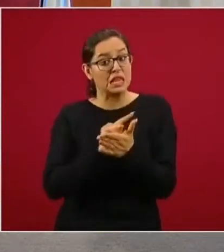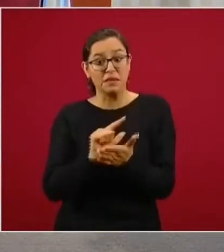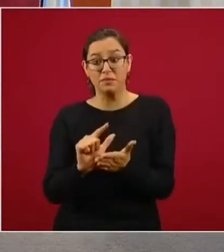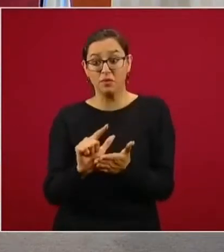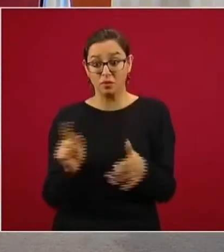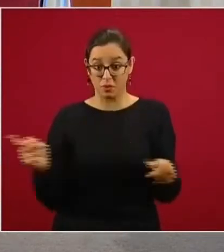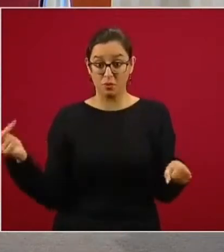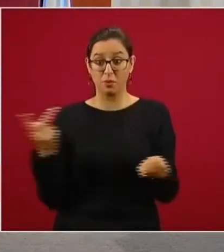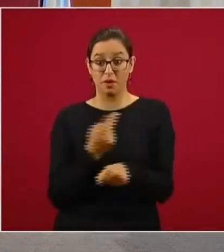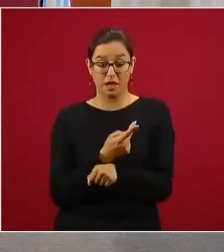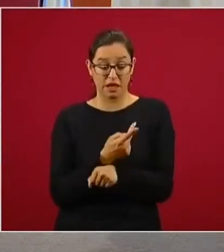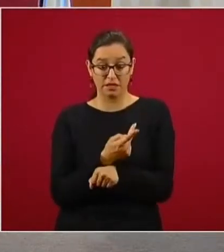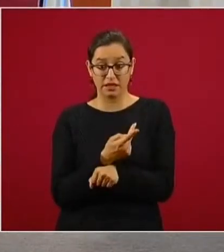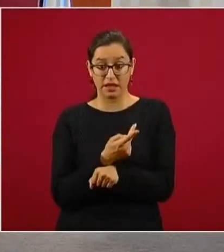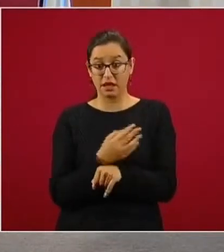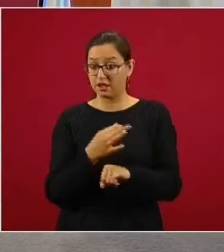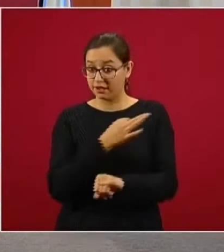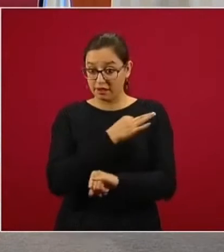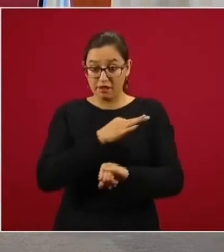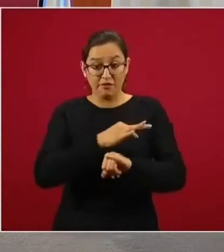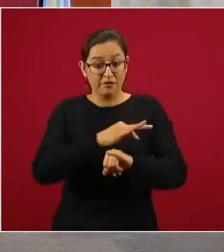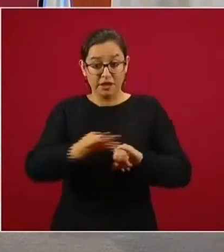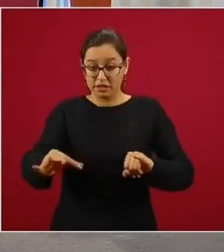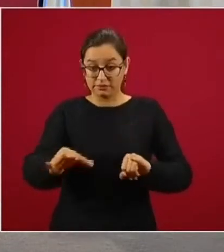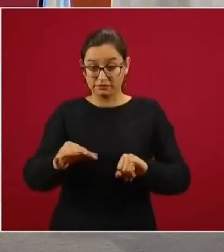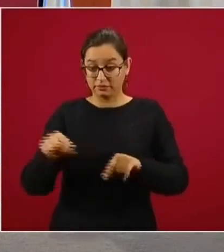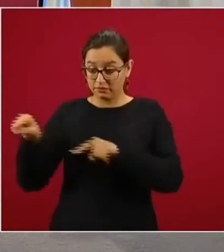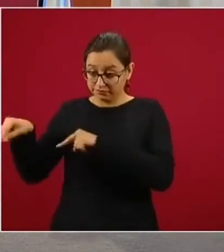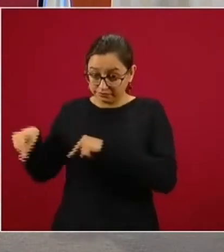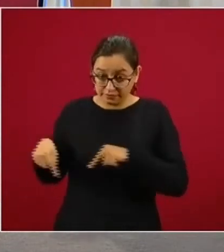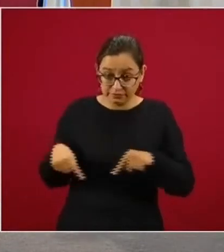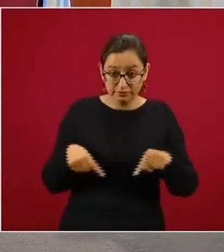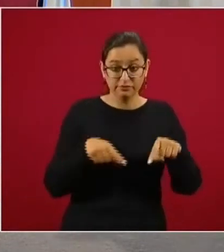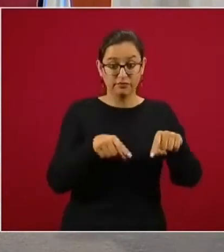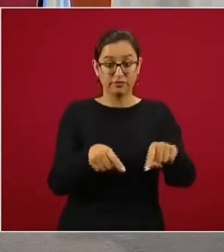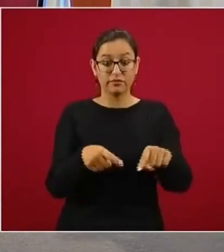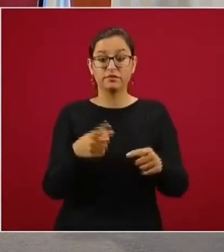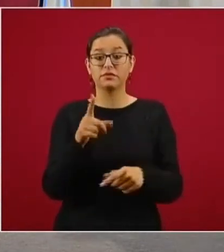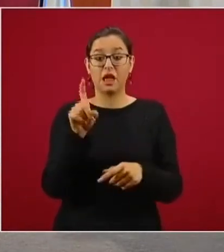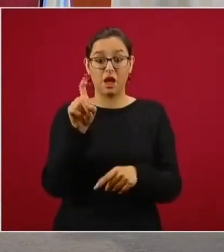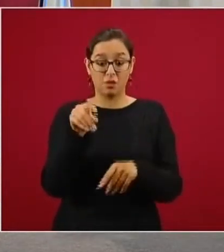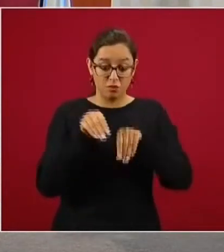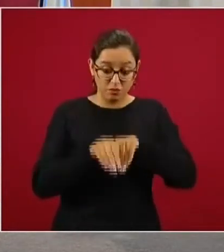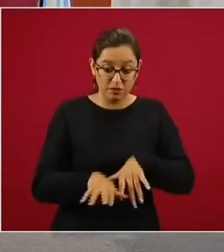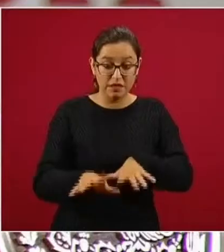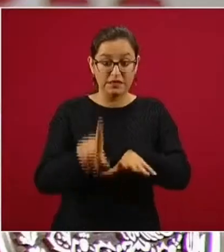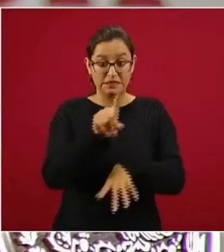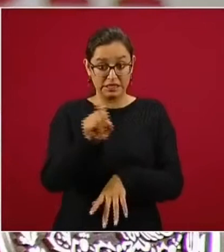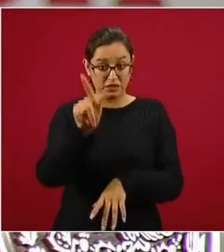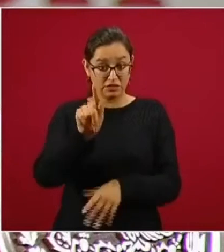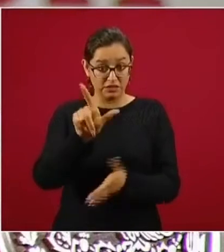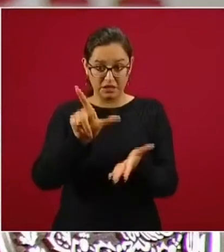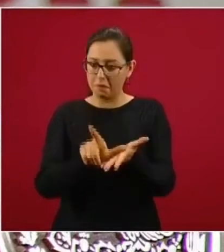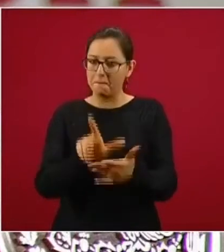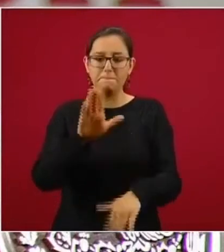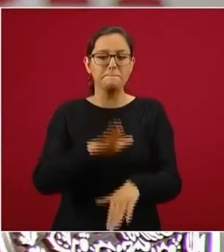en lugar de que se tenga una descarga de agua de 170, se va a tener mucho más agua al